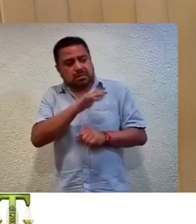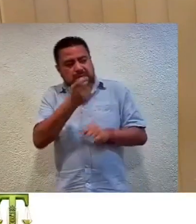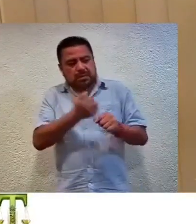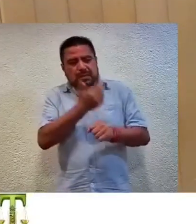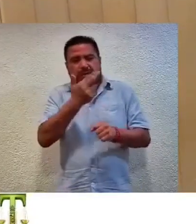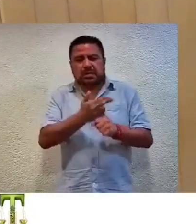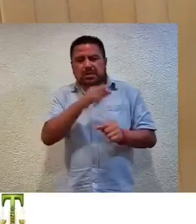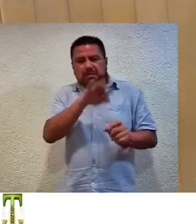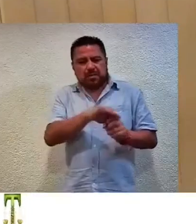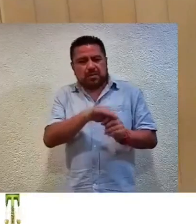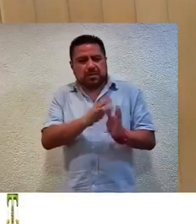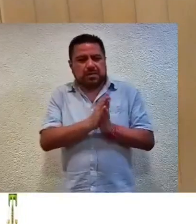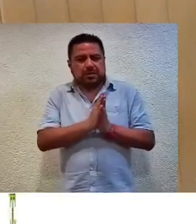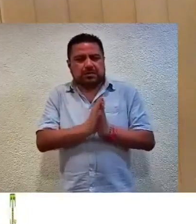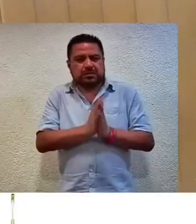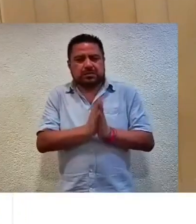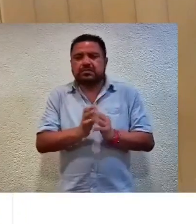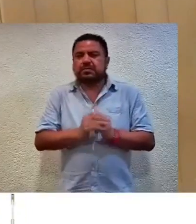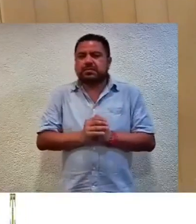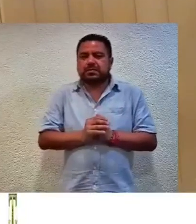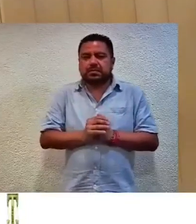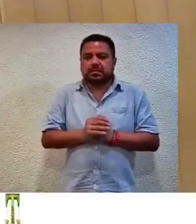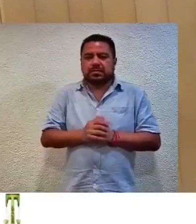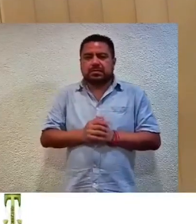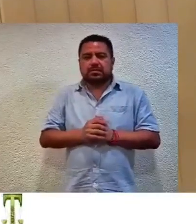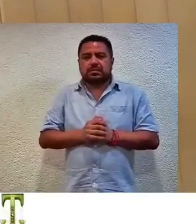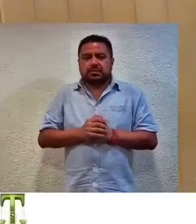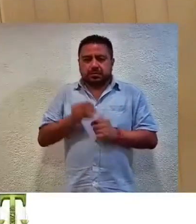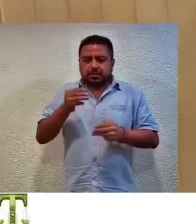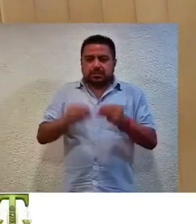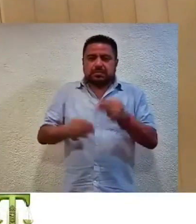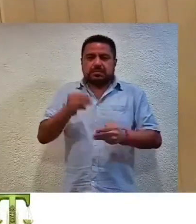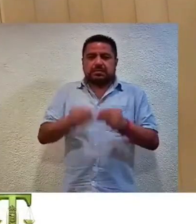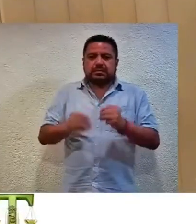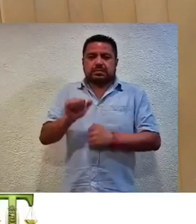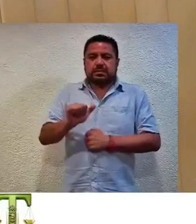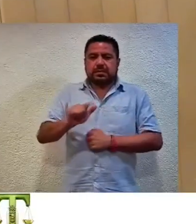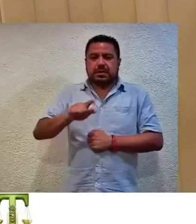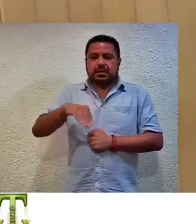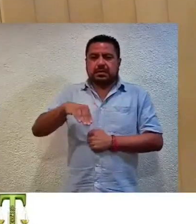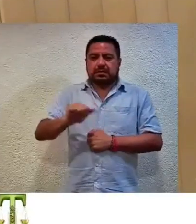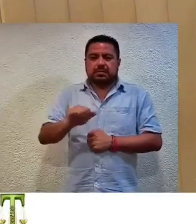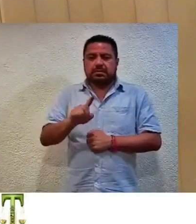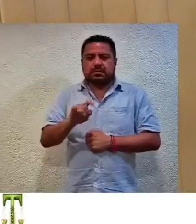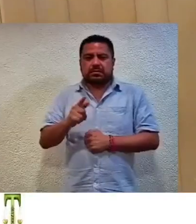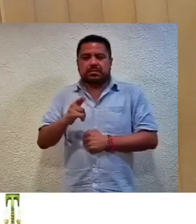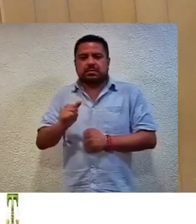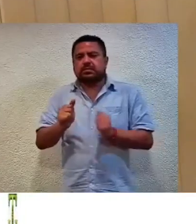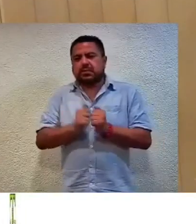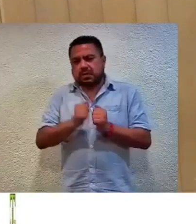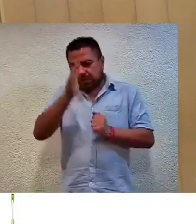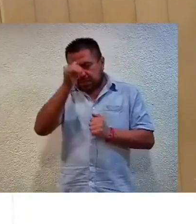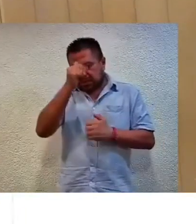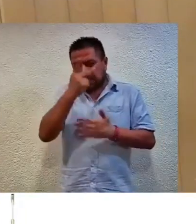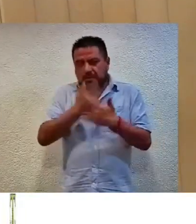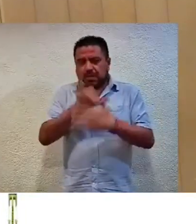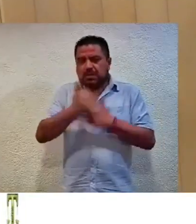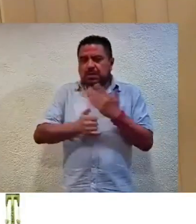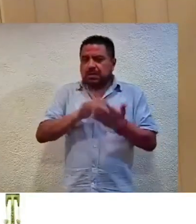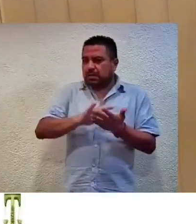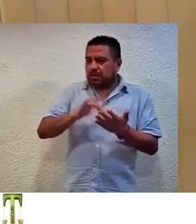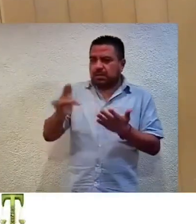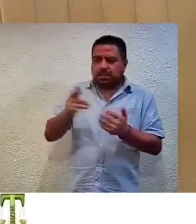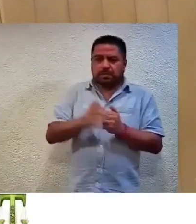general. Tome la votación correspondiente. magistrada. Magistrada ponente, Almadelia Eugenio Alcaraz. Con el proyecto. Gracias, magistrada.